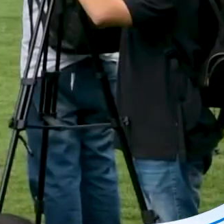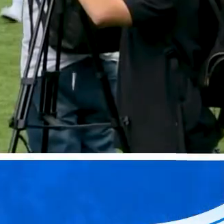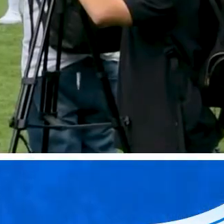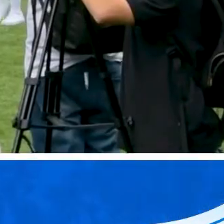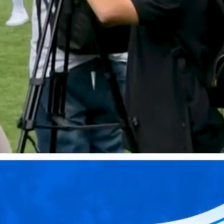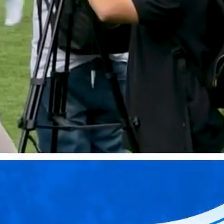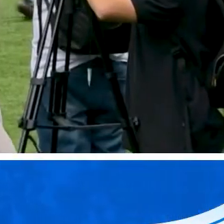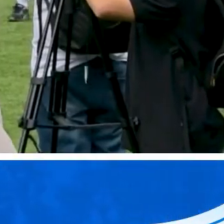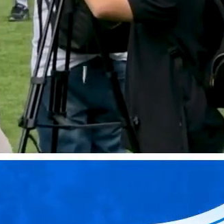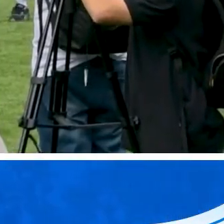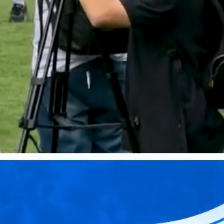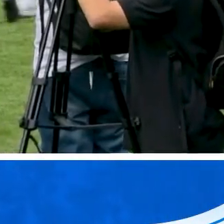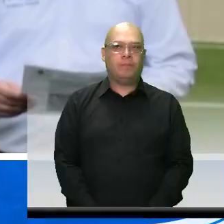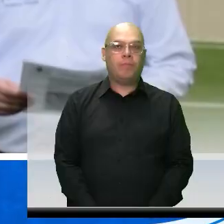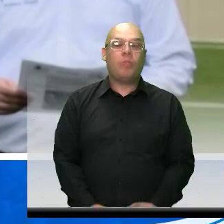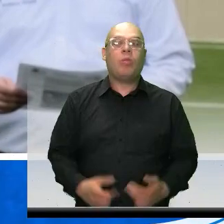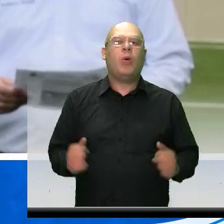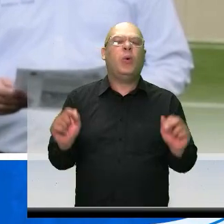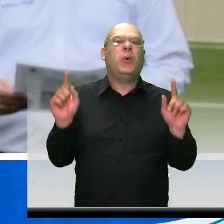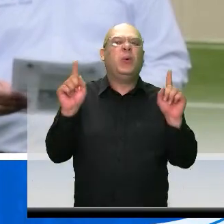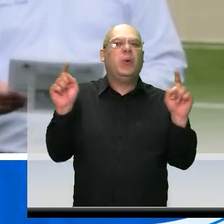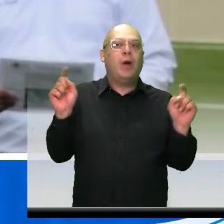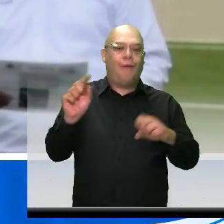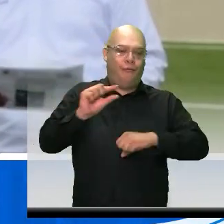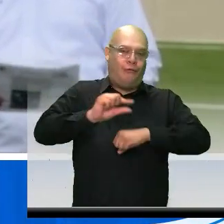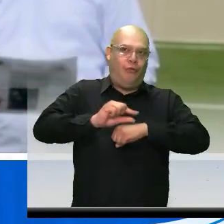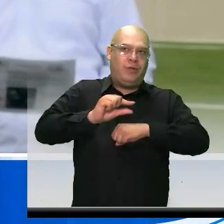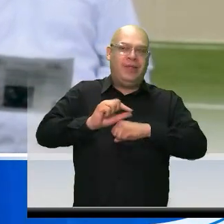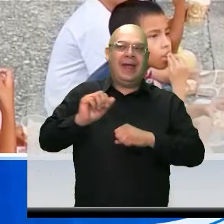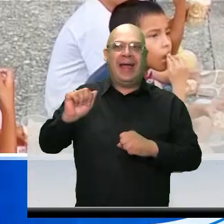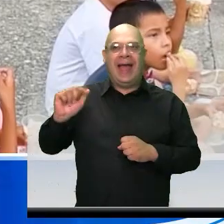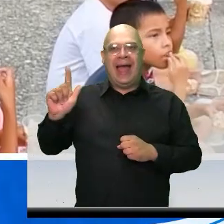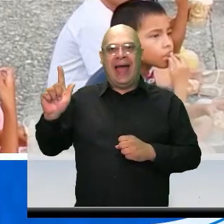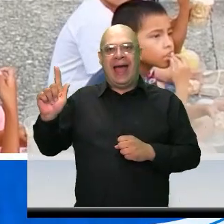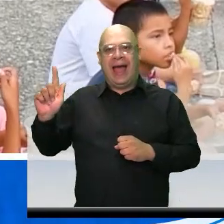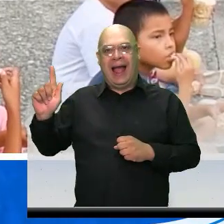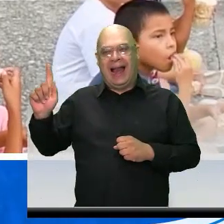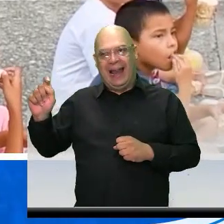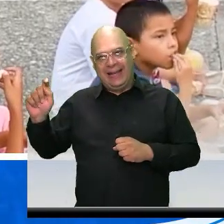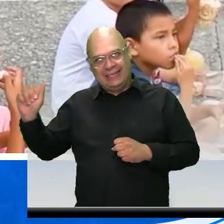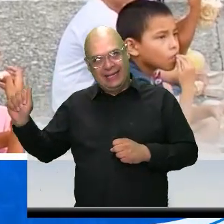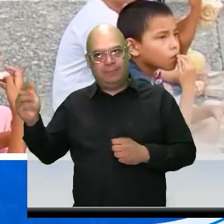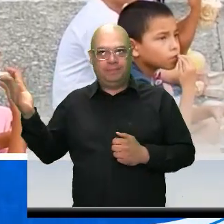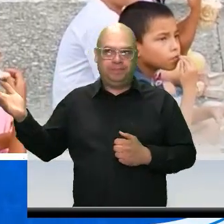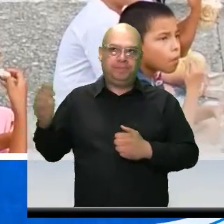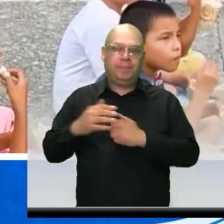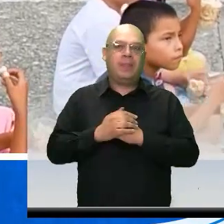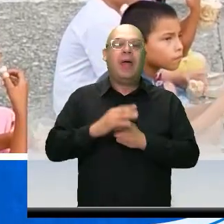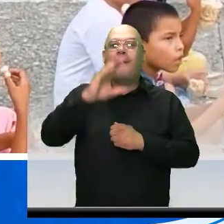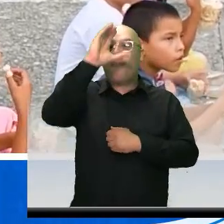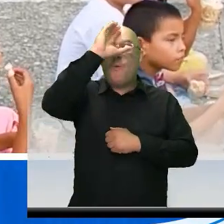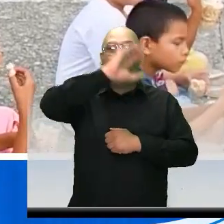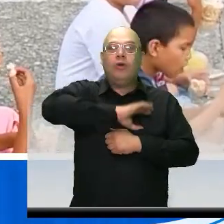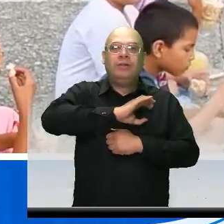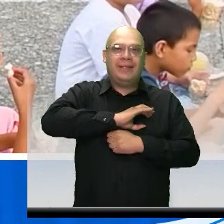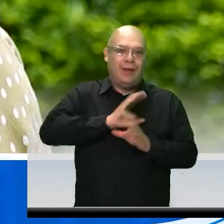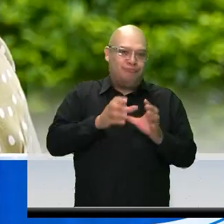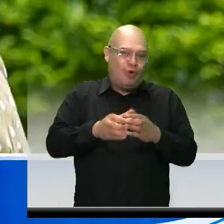Santi, hoy hablaremos de la fundación de Alexa Putellas, la policía comunitaria,